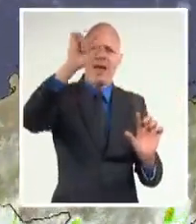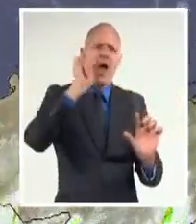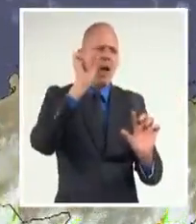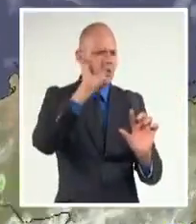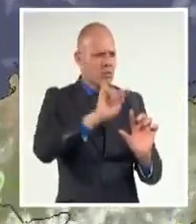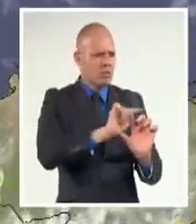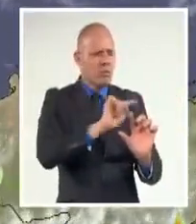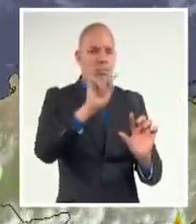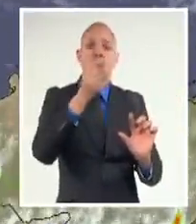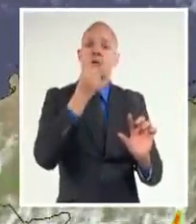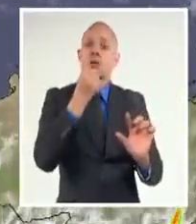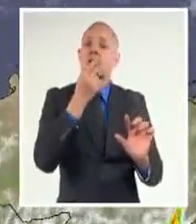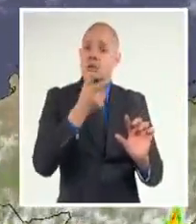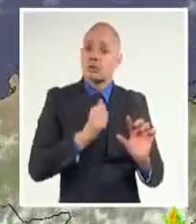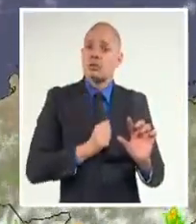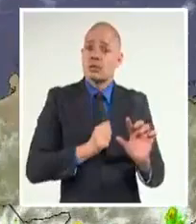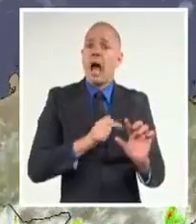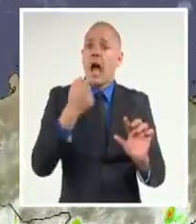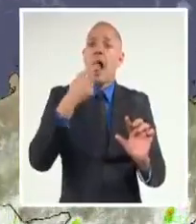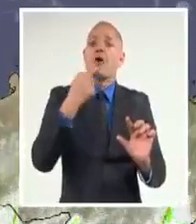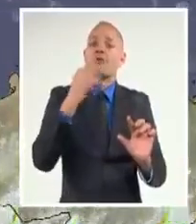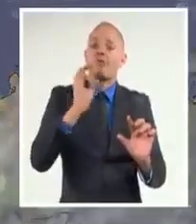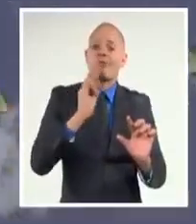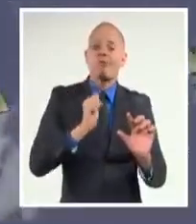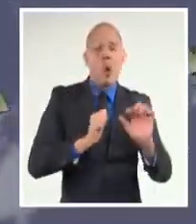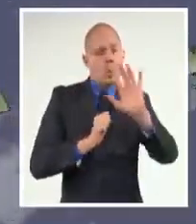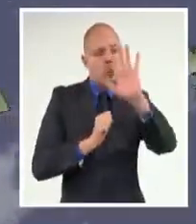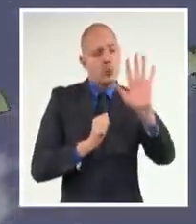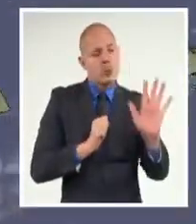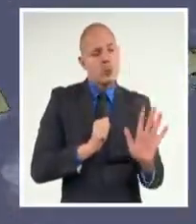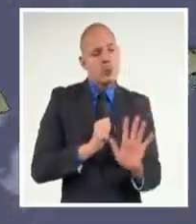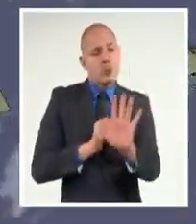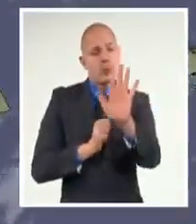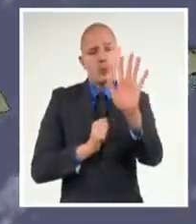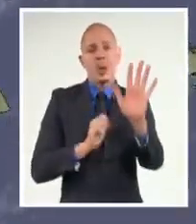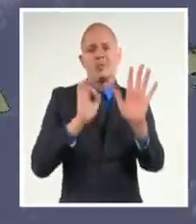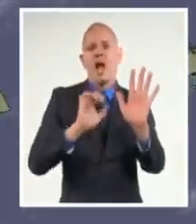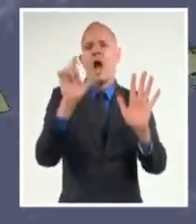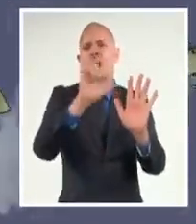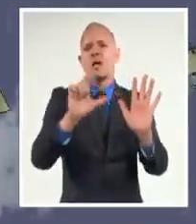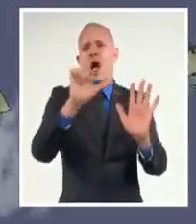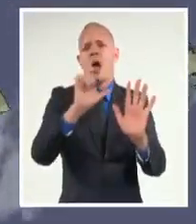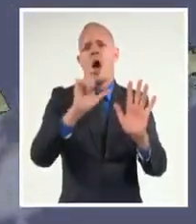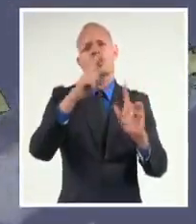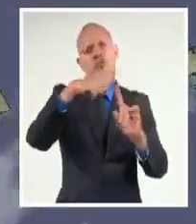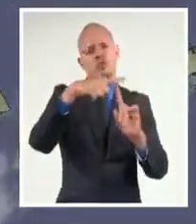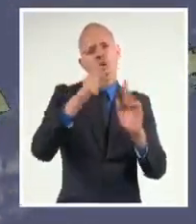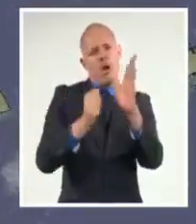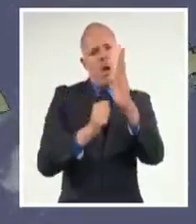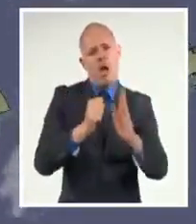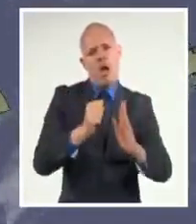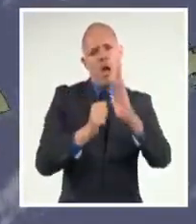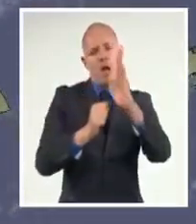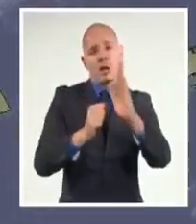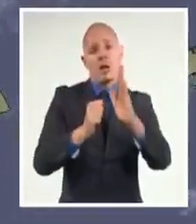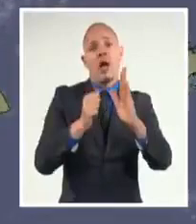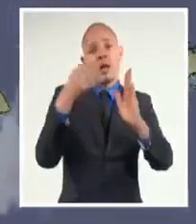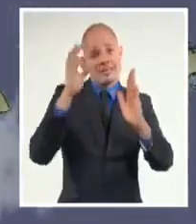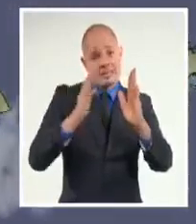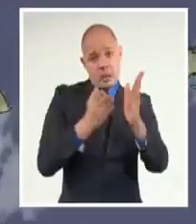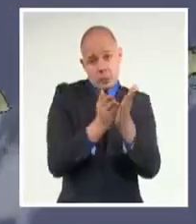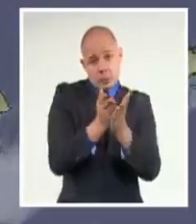región oriental de nuestro país. Ahora transita principalmente sobre las provincias de Camagüey y las Tunas, pero continuará en las próximas horas